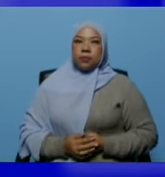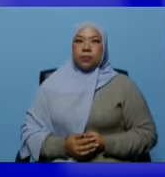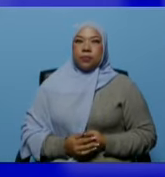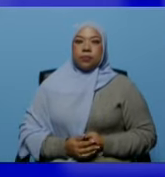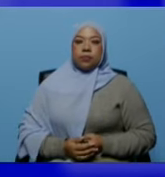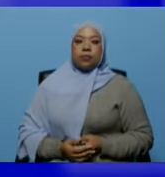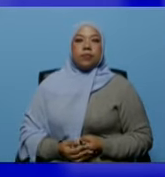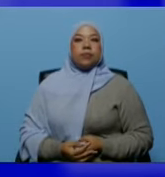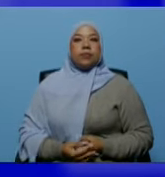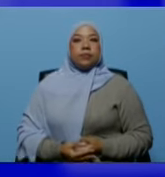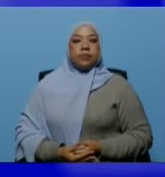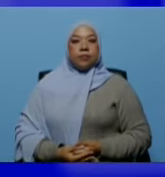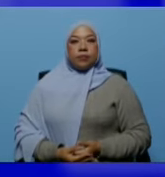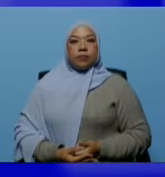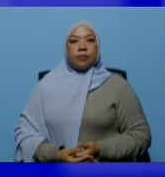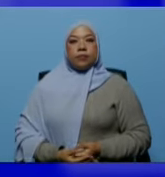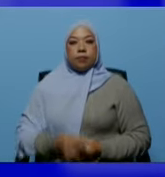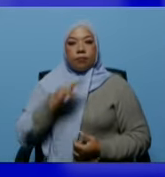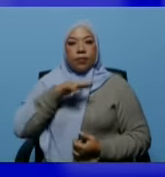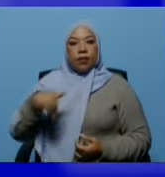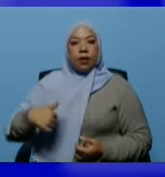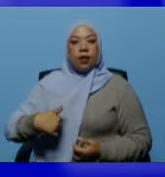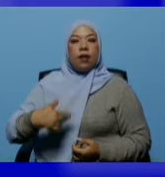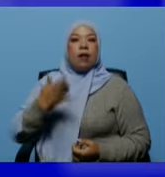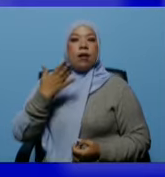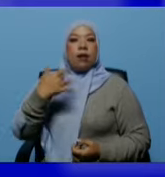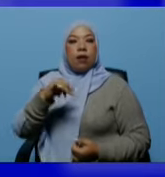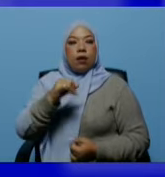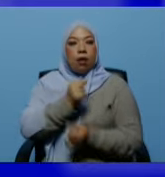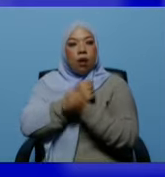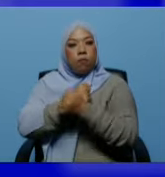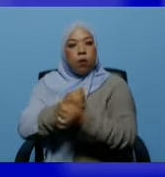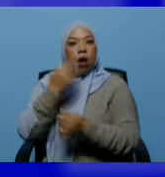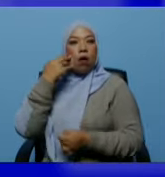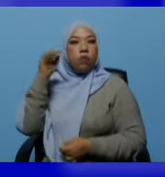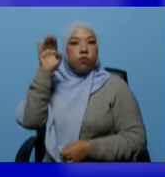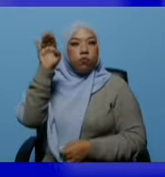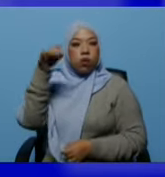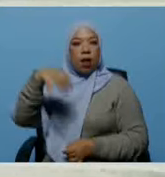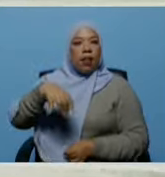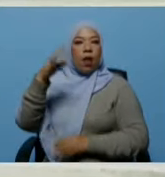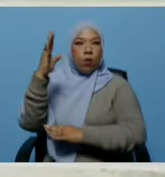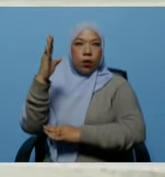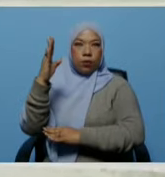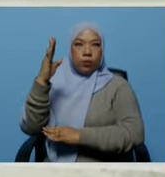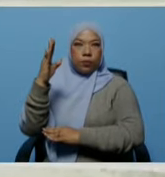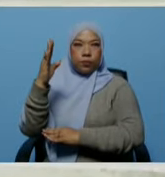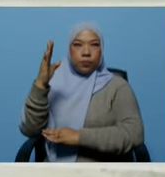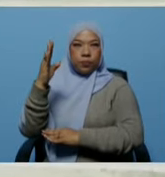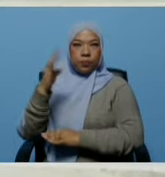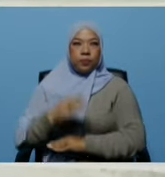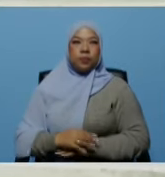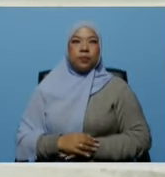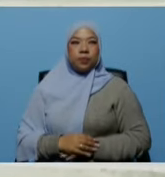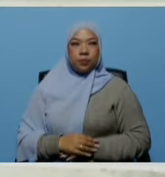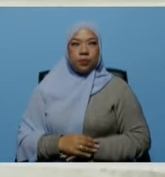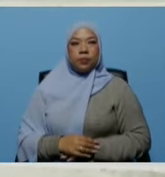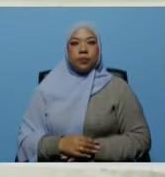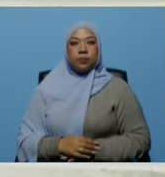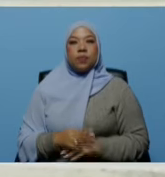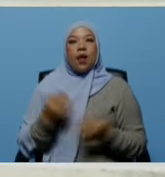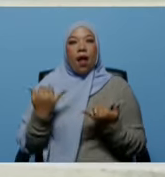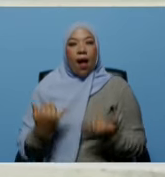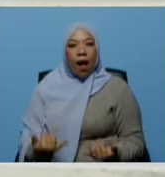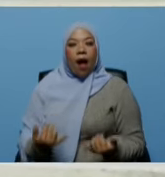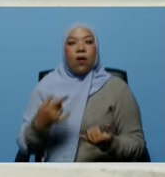despegar a nuestra amada Venezuela hacia el futuro vamos para el estado Lara allá precisamente